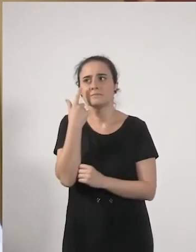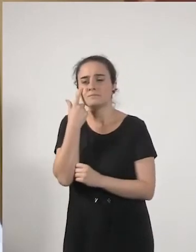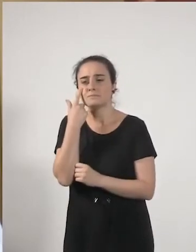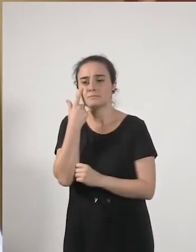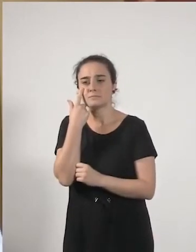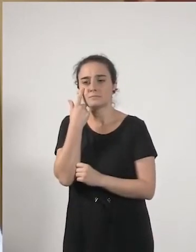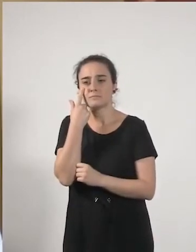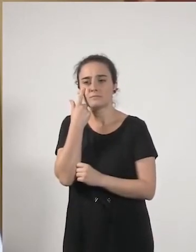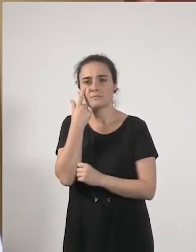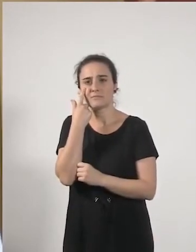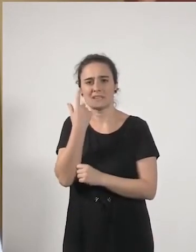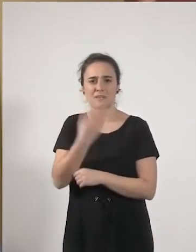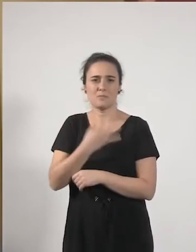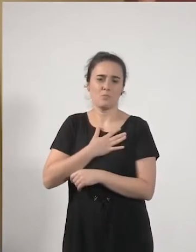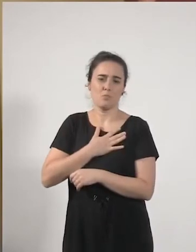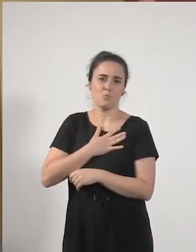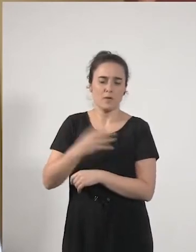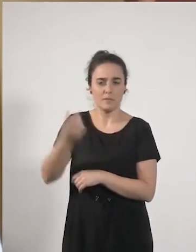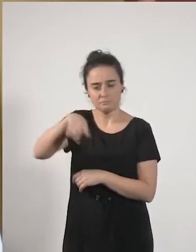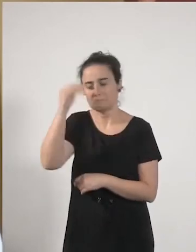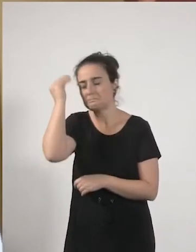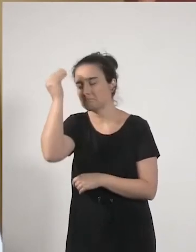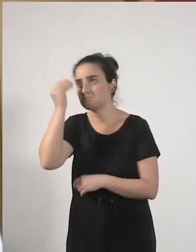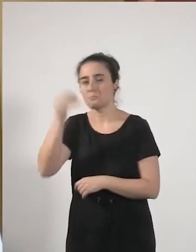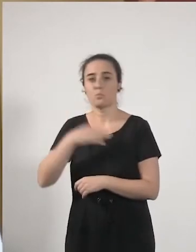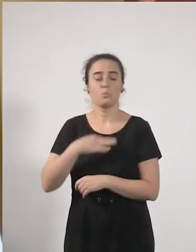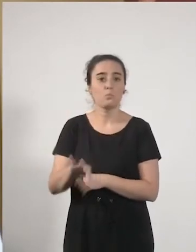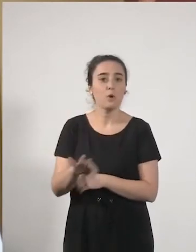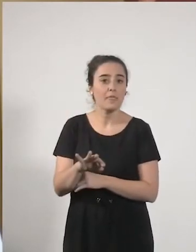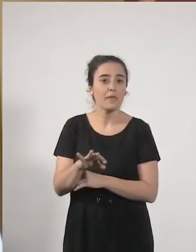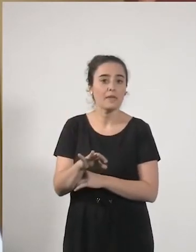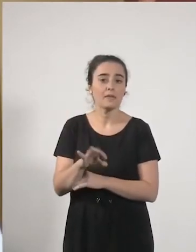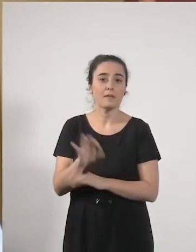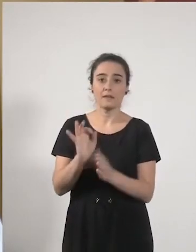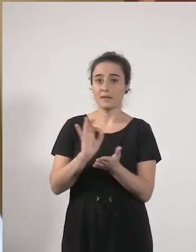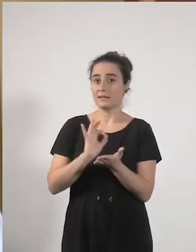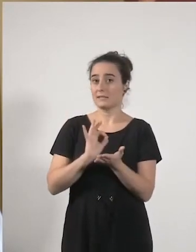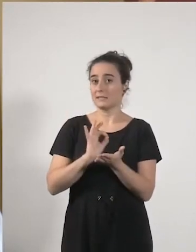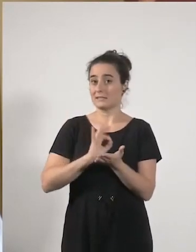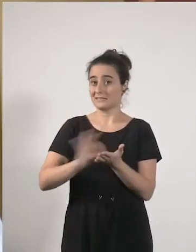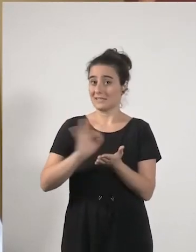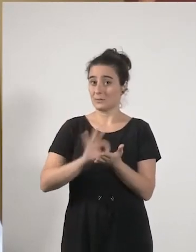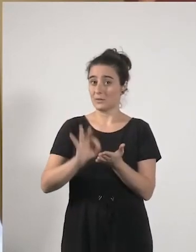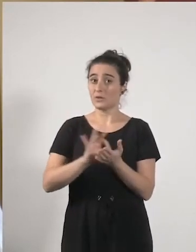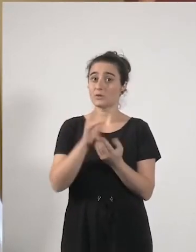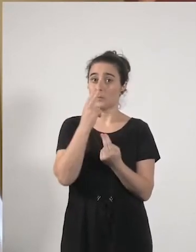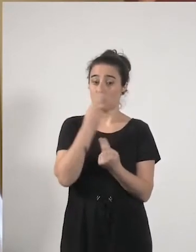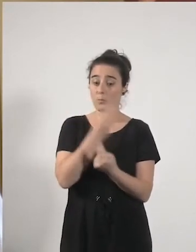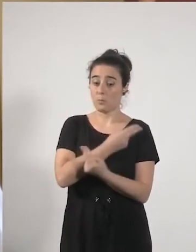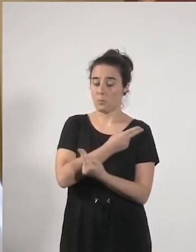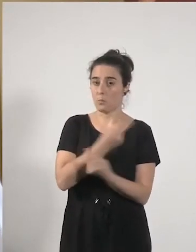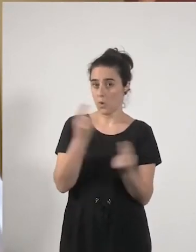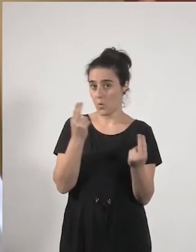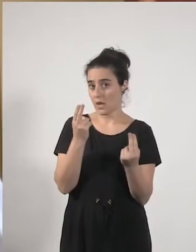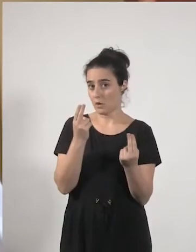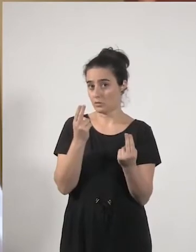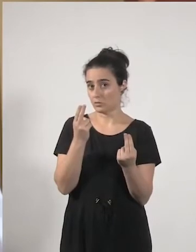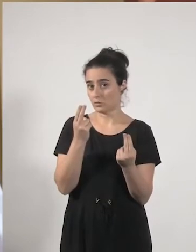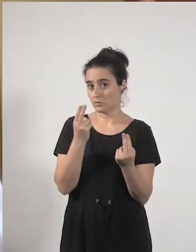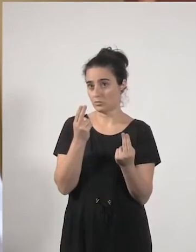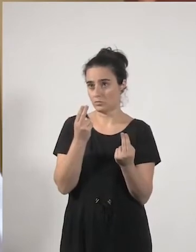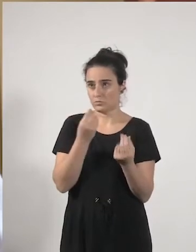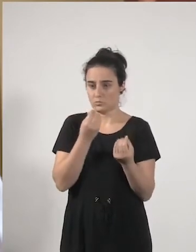pueden convivir o creéis que pueden convivir los servicios públicos sanos